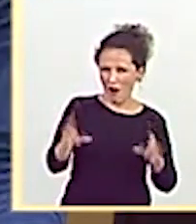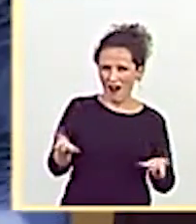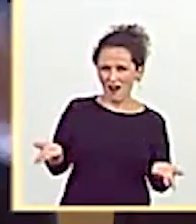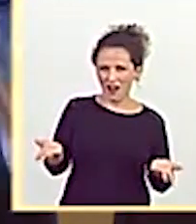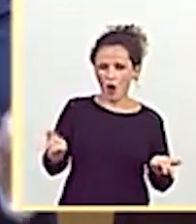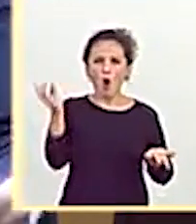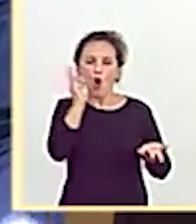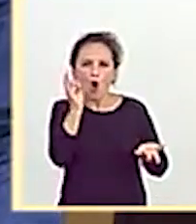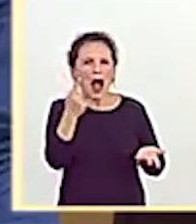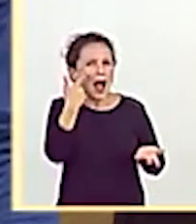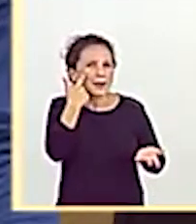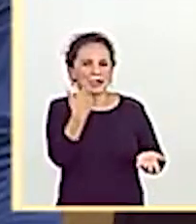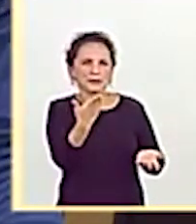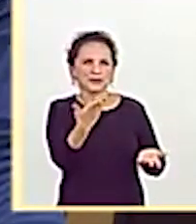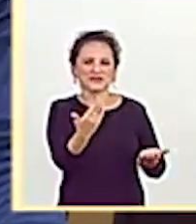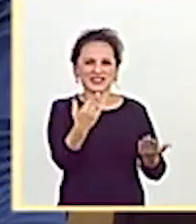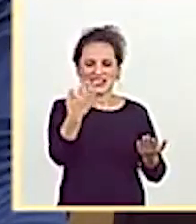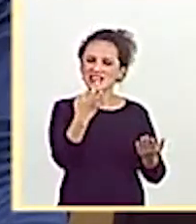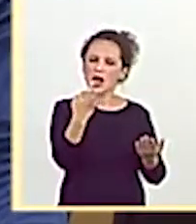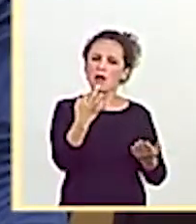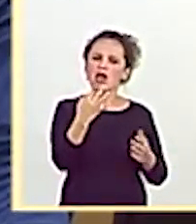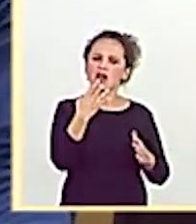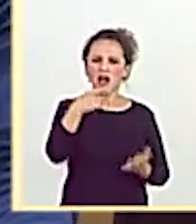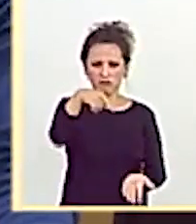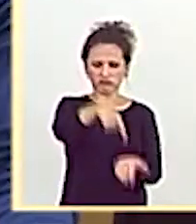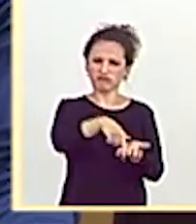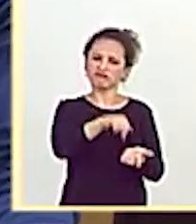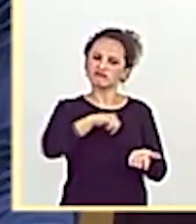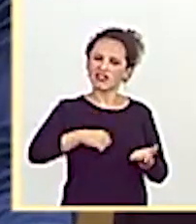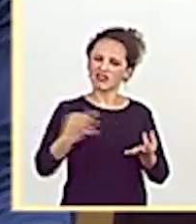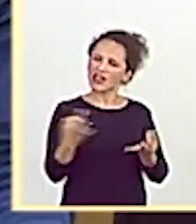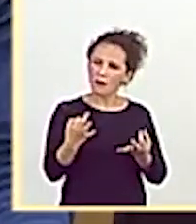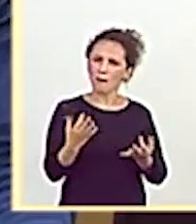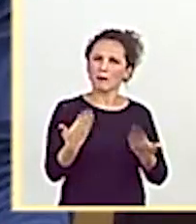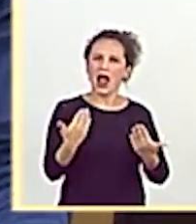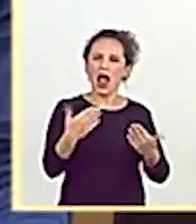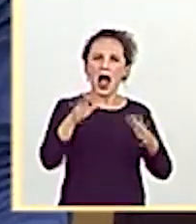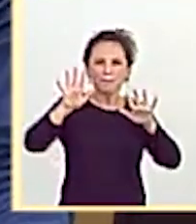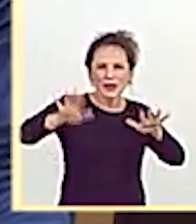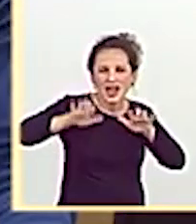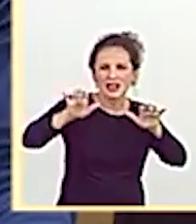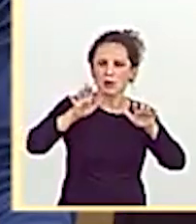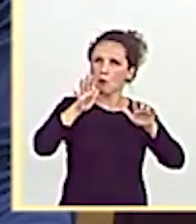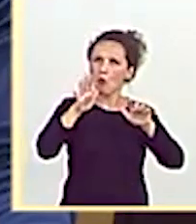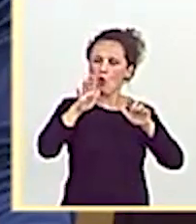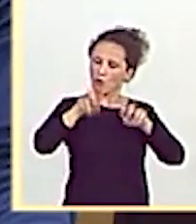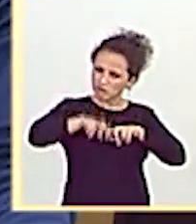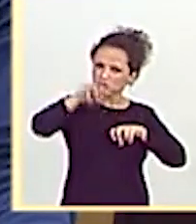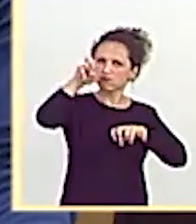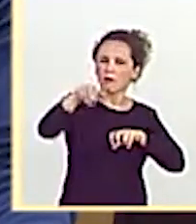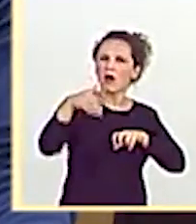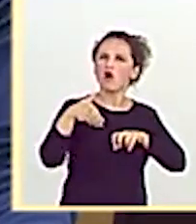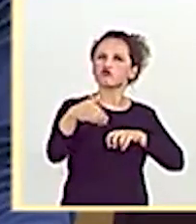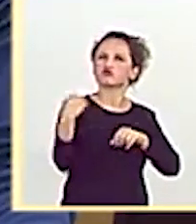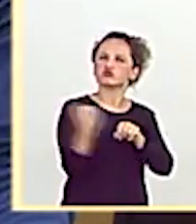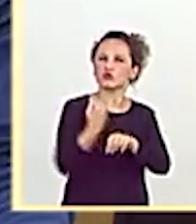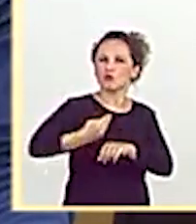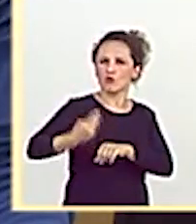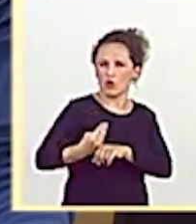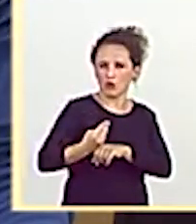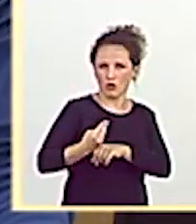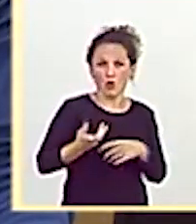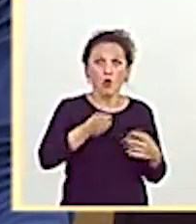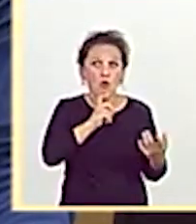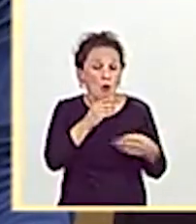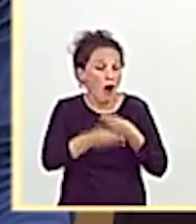que evidencie una autoexigencia o que evidencie, en definitiva, que quiera aprender, que quiera promocionar para lograrse un buen futuro? Ustedes,